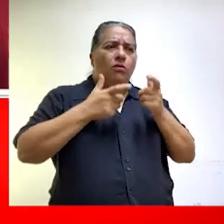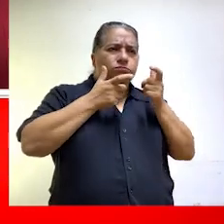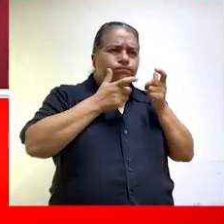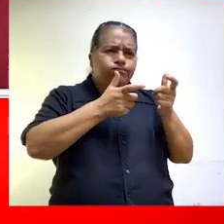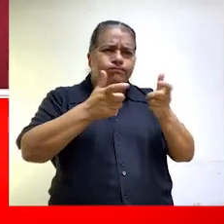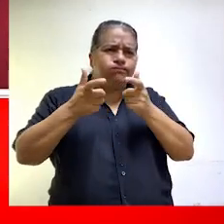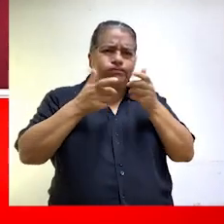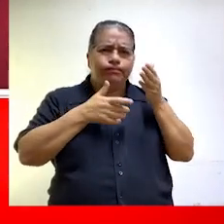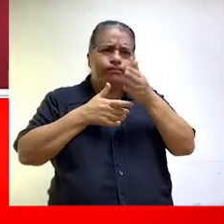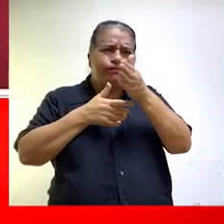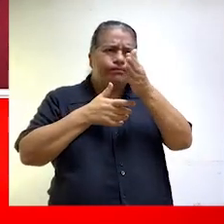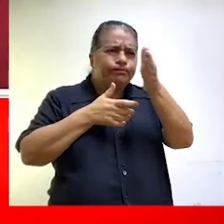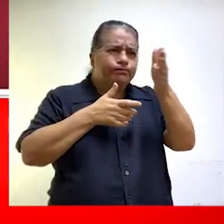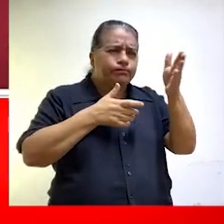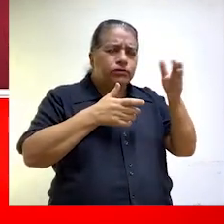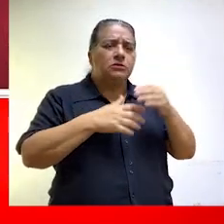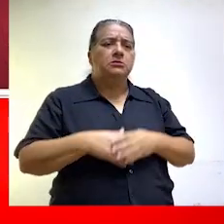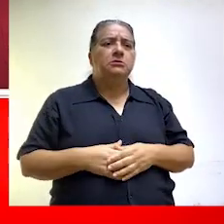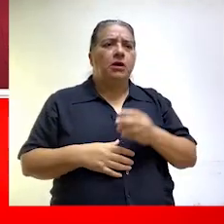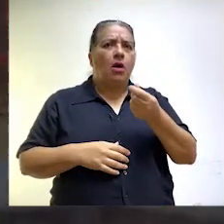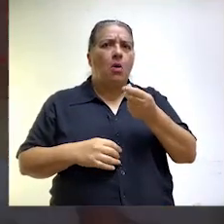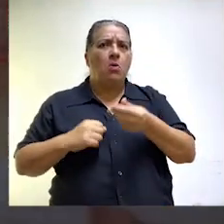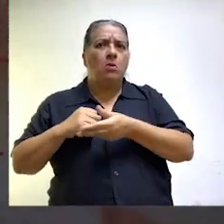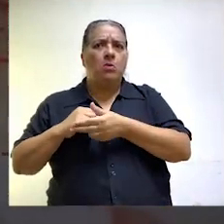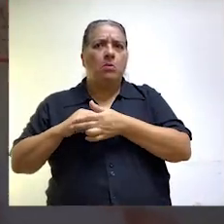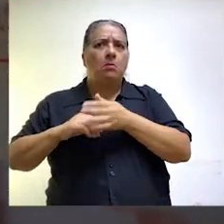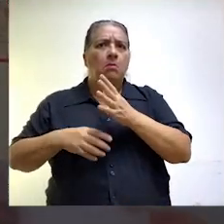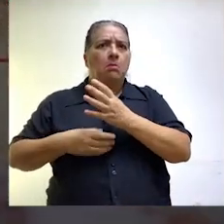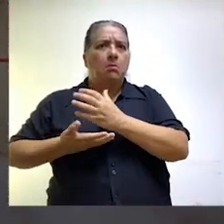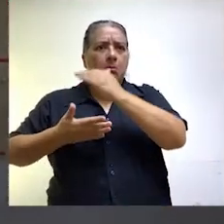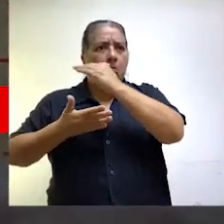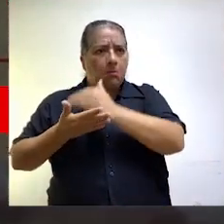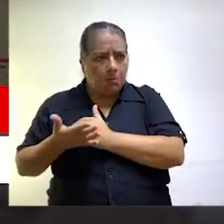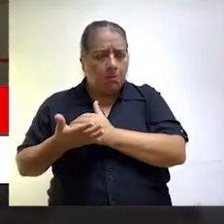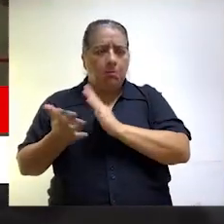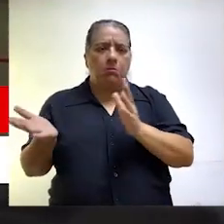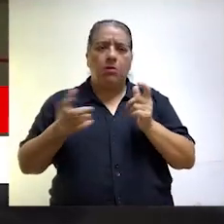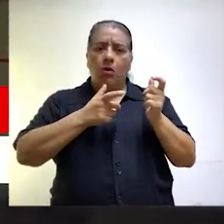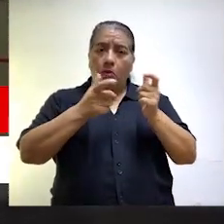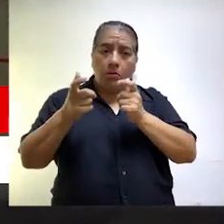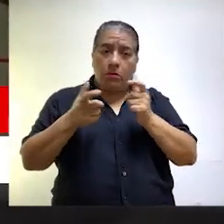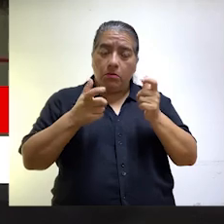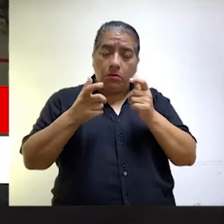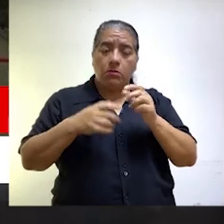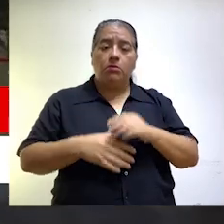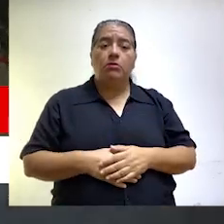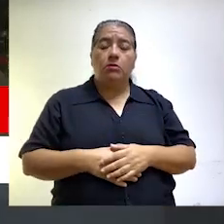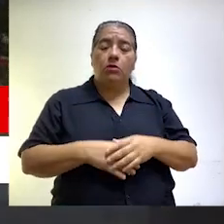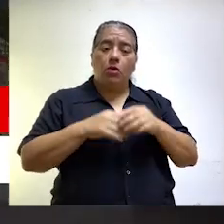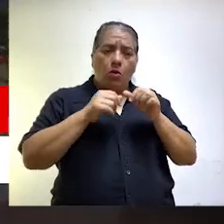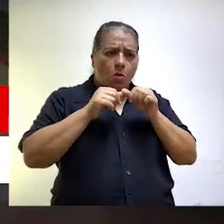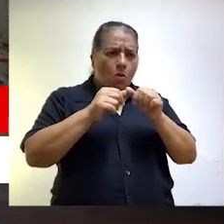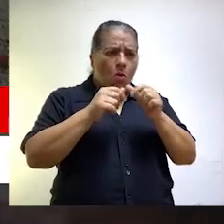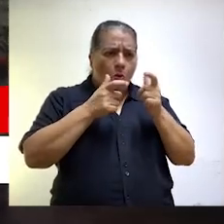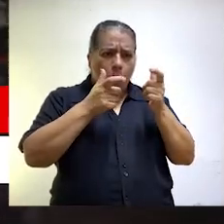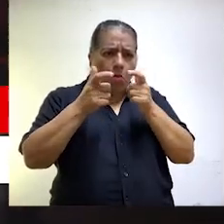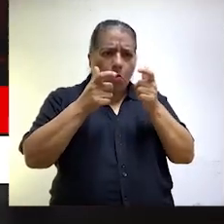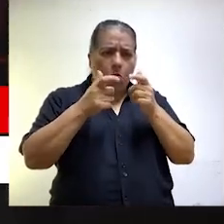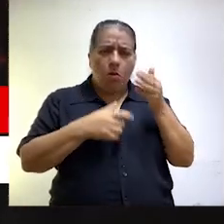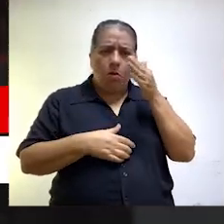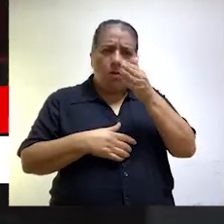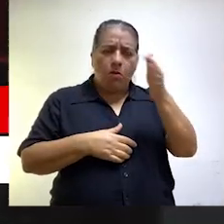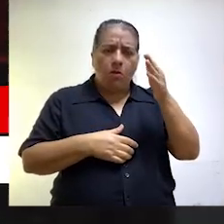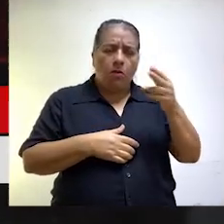concurrente que aplica la Contraloría a las inversiones en general? El acompañamiento del control gubernamental a través de esta modalidad de control concurrente.